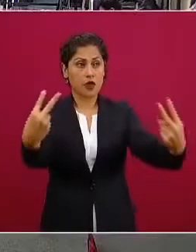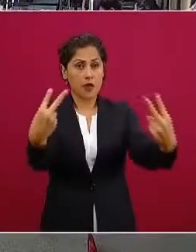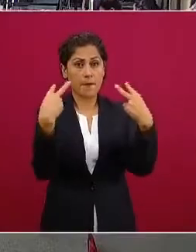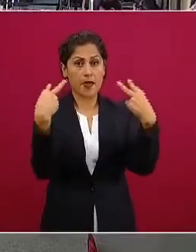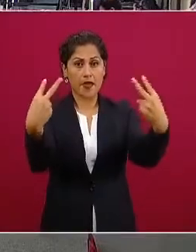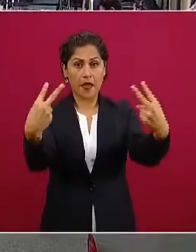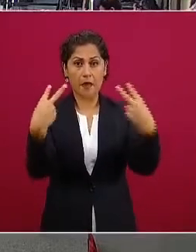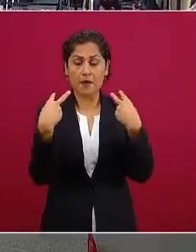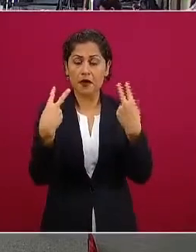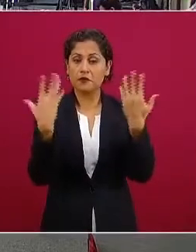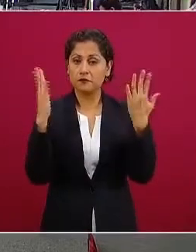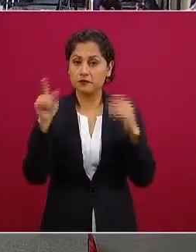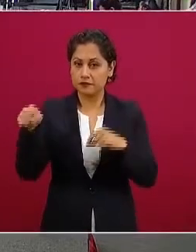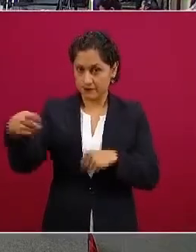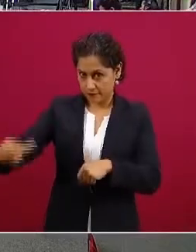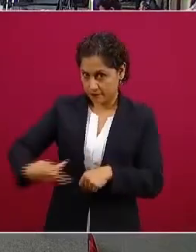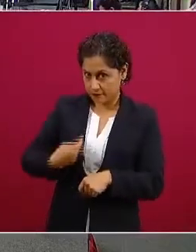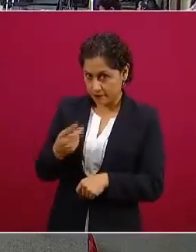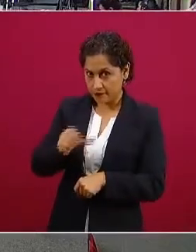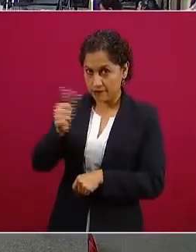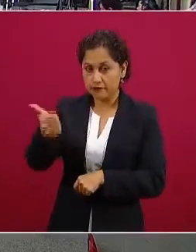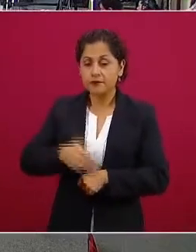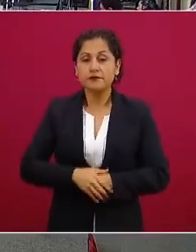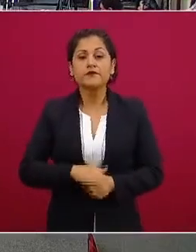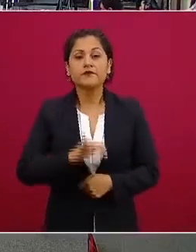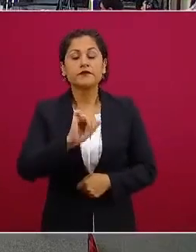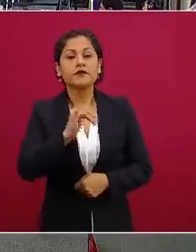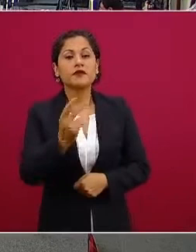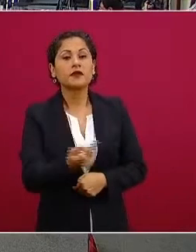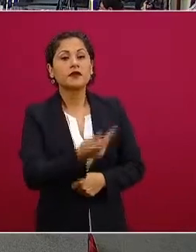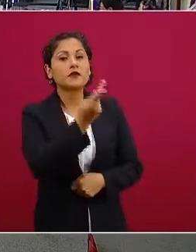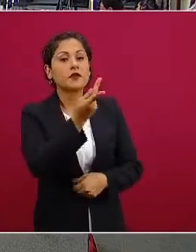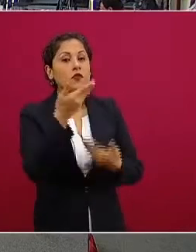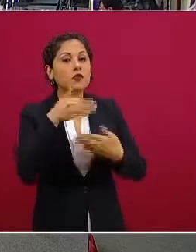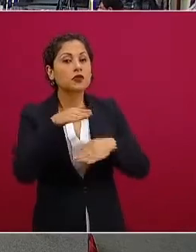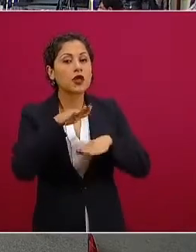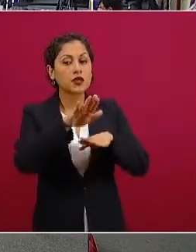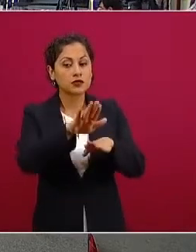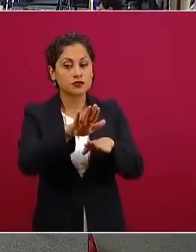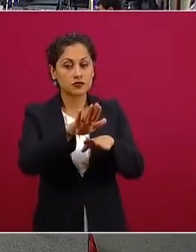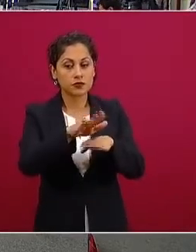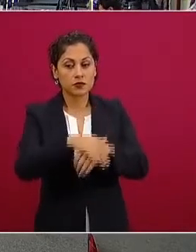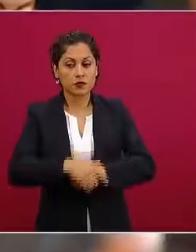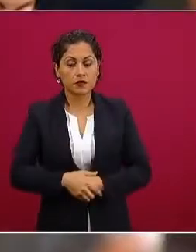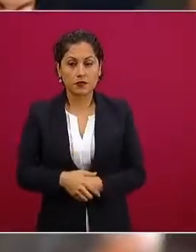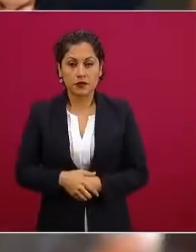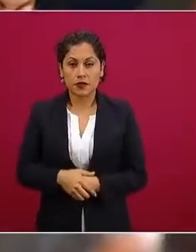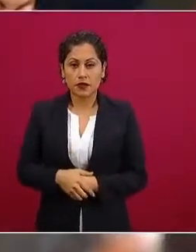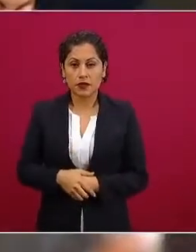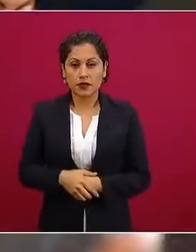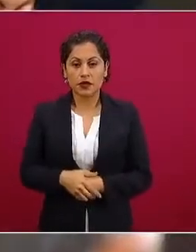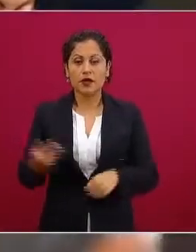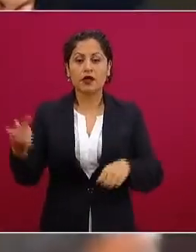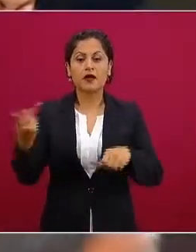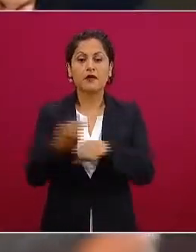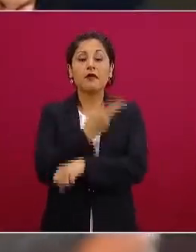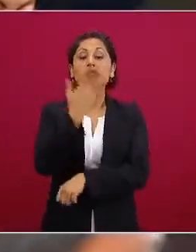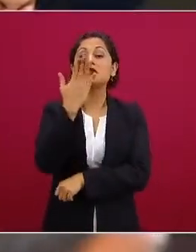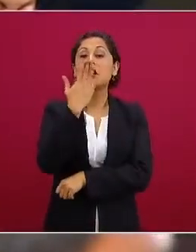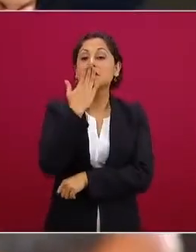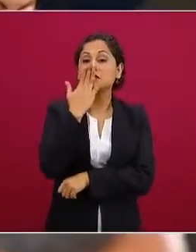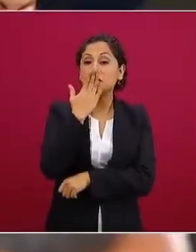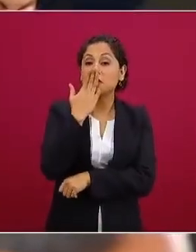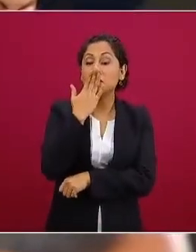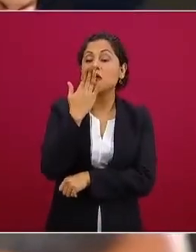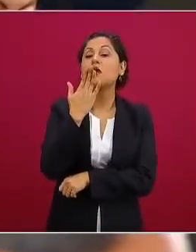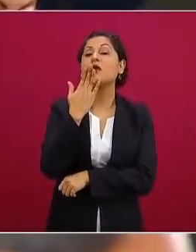¿cuál es tu otra pregunta? la otra pregunta es sobre justamente de algo que está pasando en Sonora y supongo que también en muchas